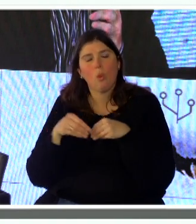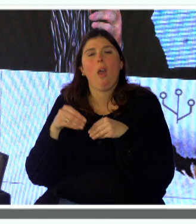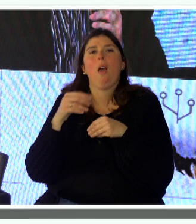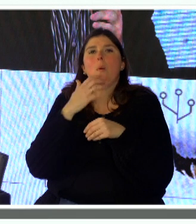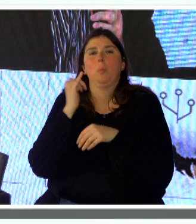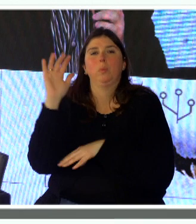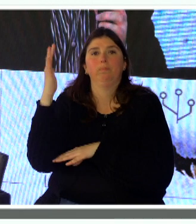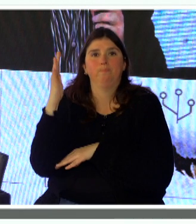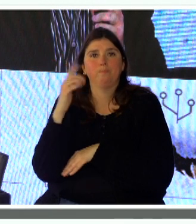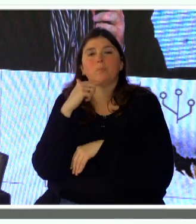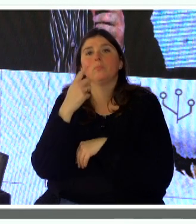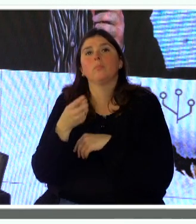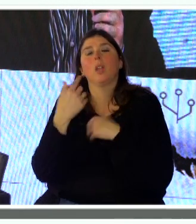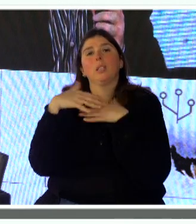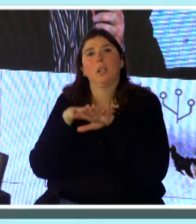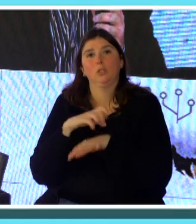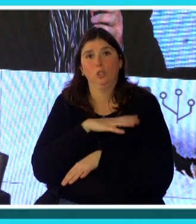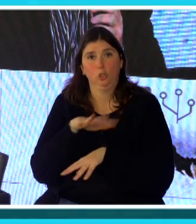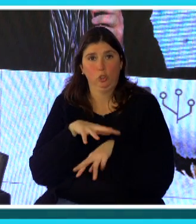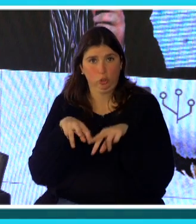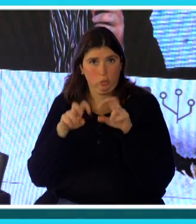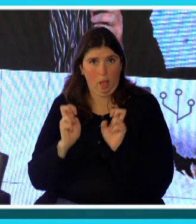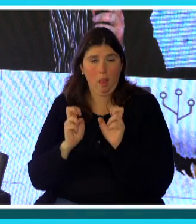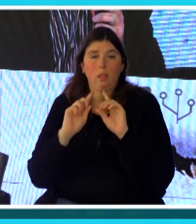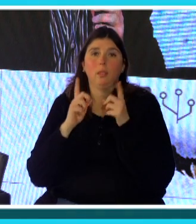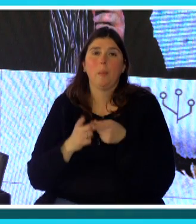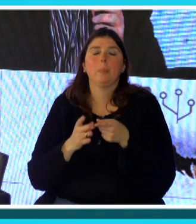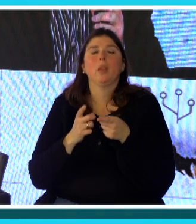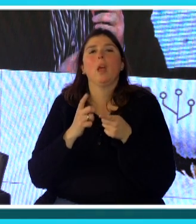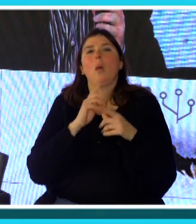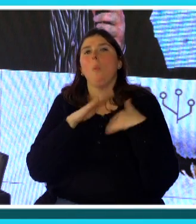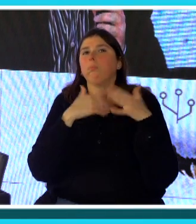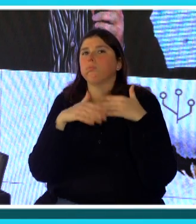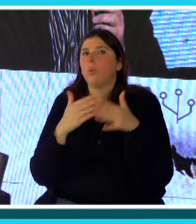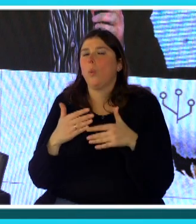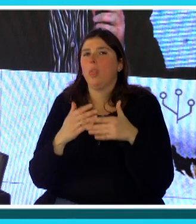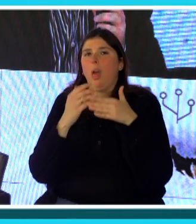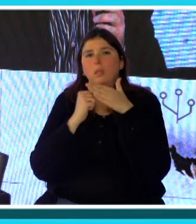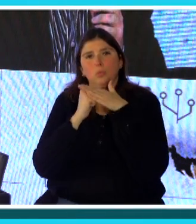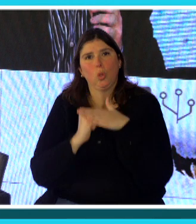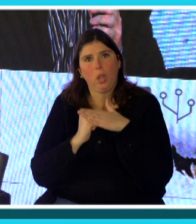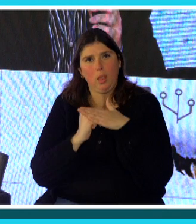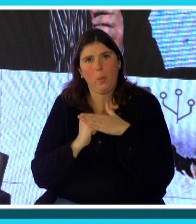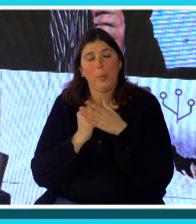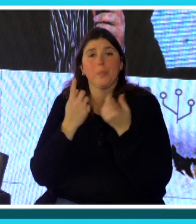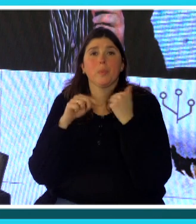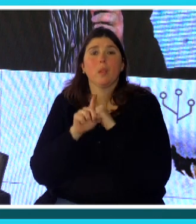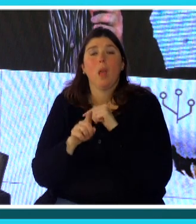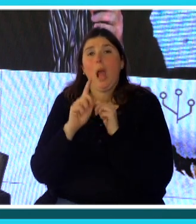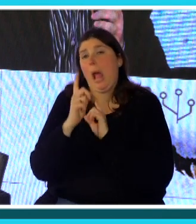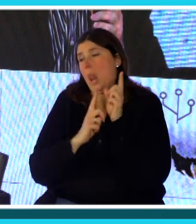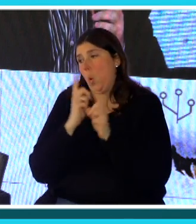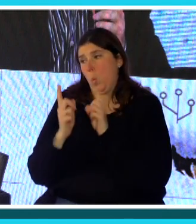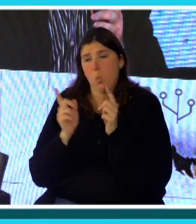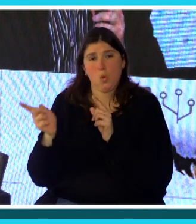la integración social y por último, naturalmente, la movilidad sostenible. Hay varios mecanismos de participación, algunos de expertos que no están puestos aquí,